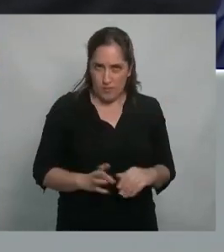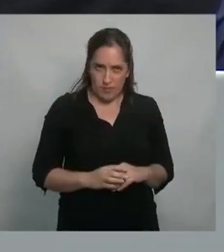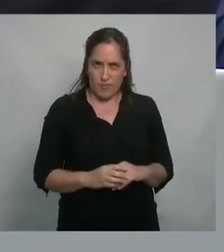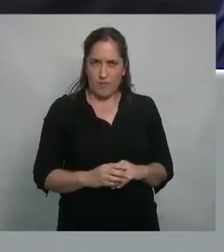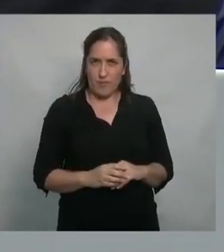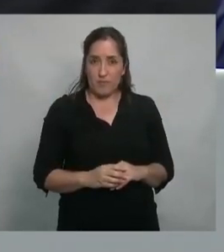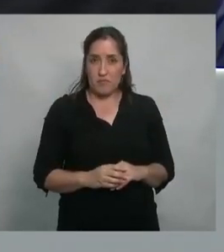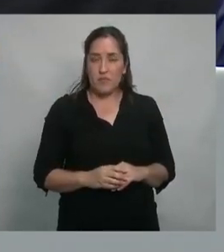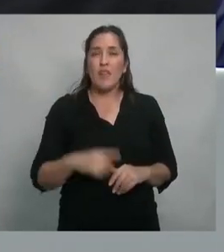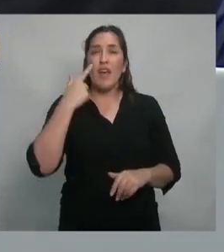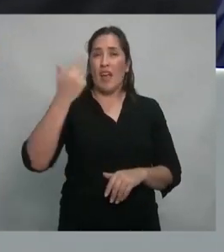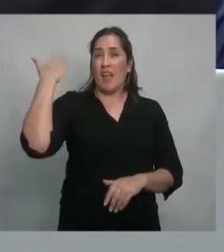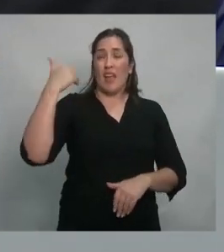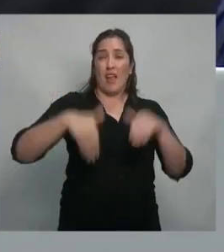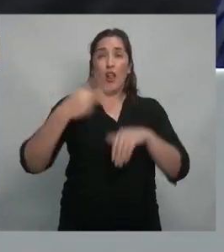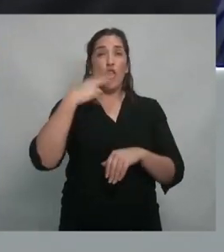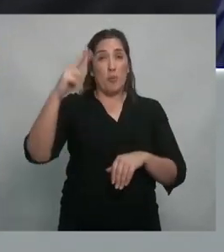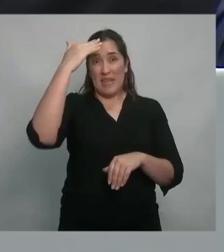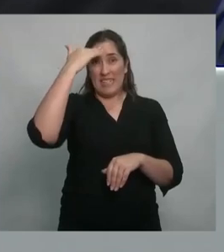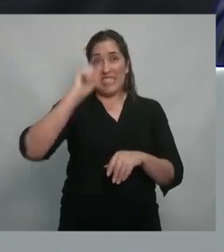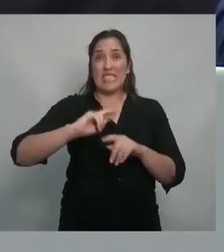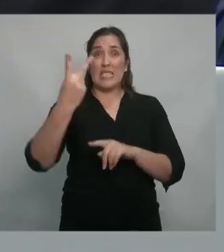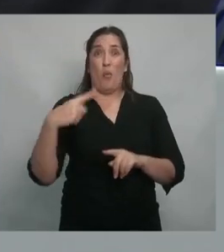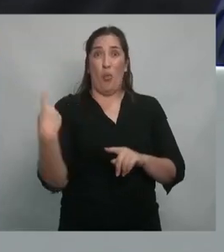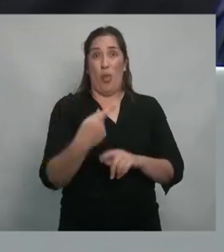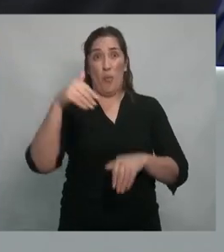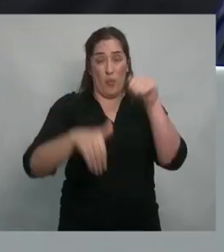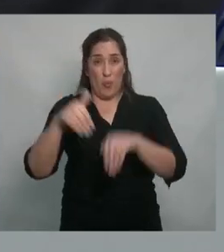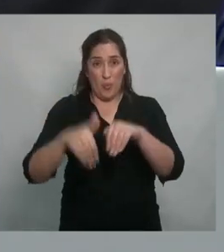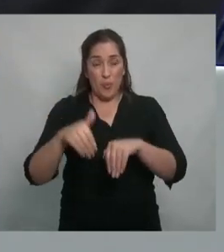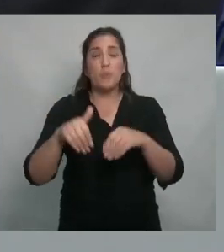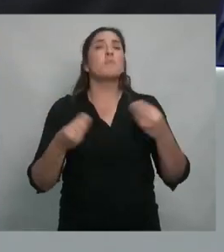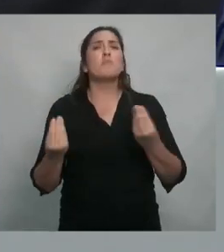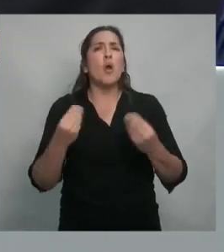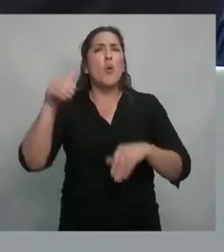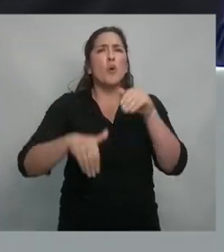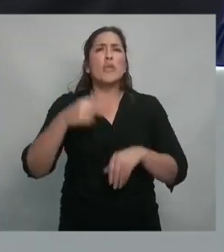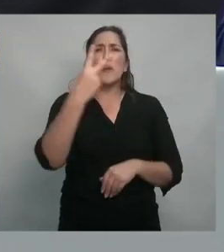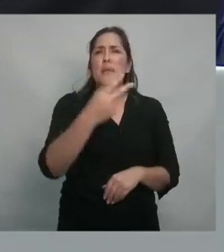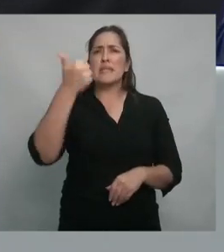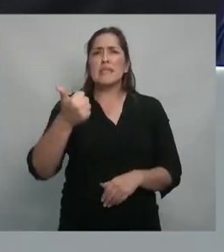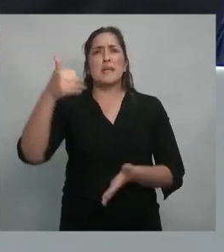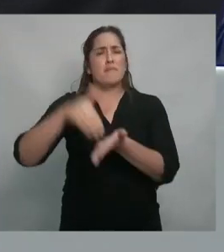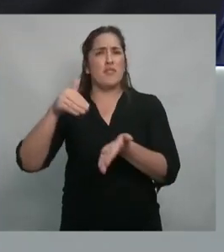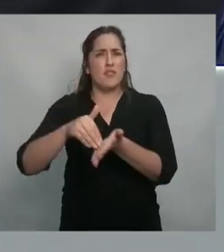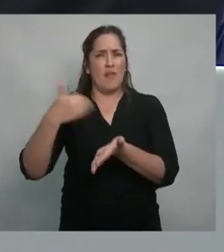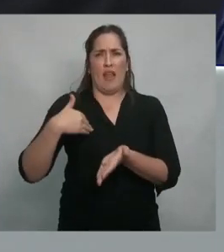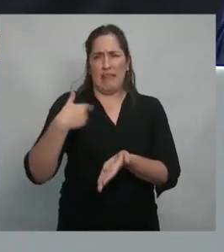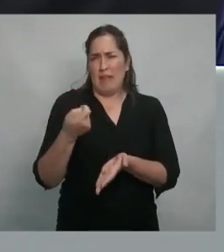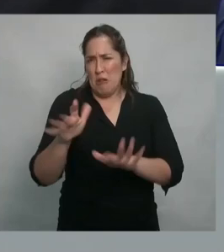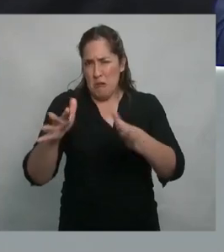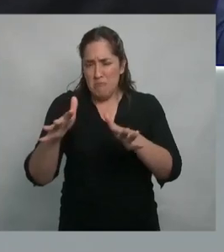en el balotaje del 2015 votaron casi 26 millones de argentinos